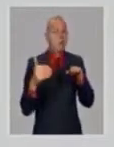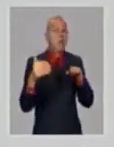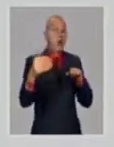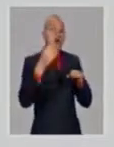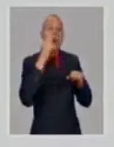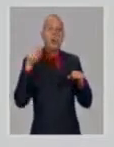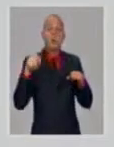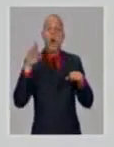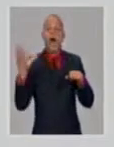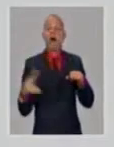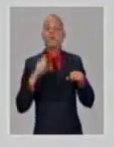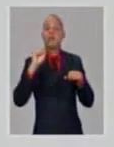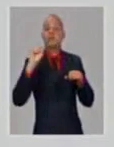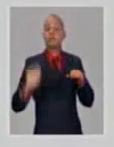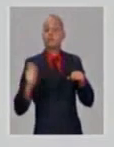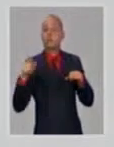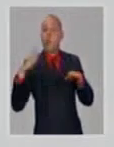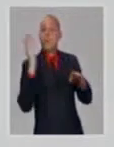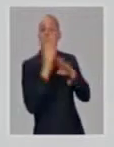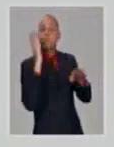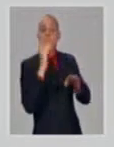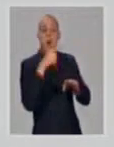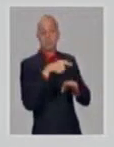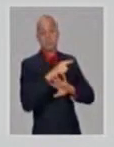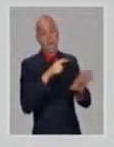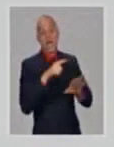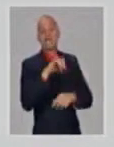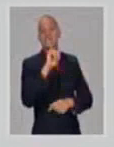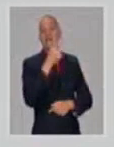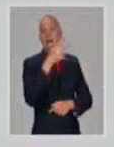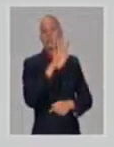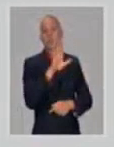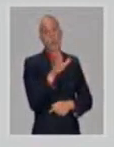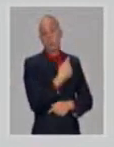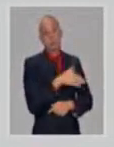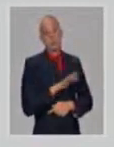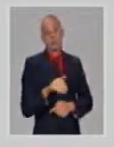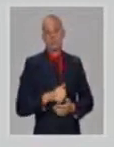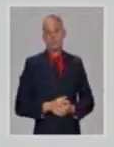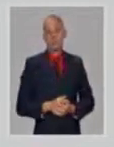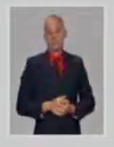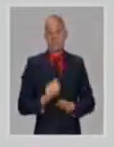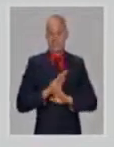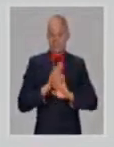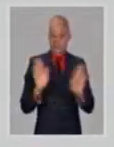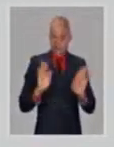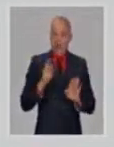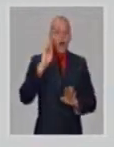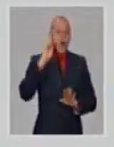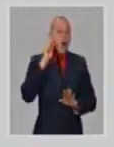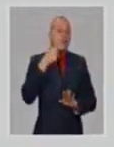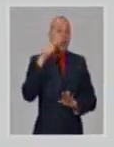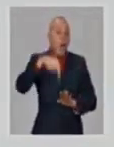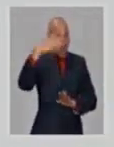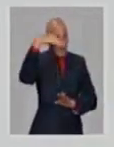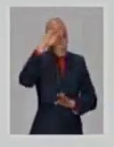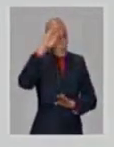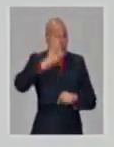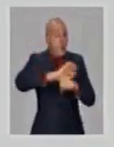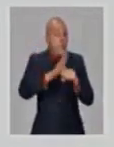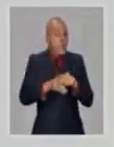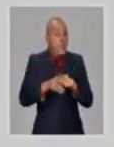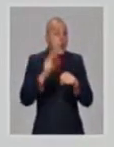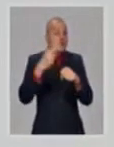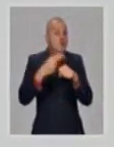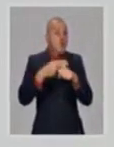algunas de estas variantes vemos que se han diseminado fíjense que hay 11 variantes pero algunas se están diseminando estamos hablando ya de